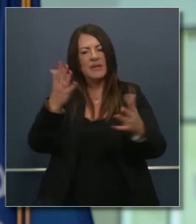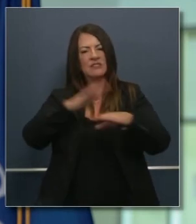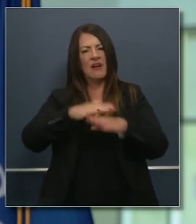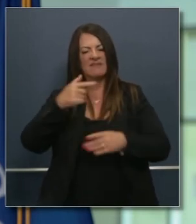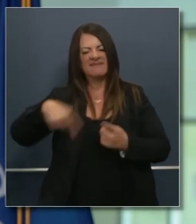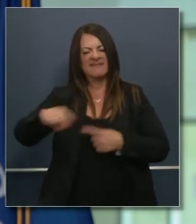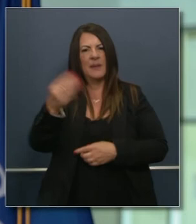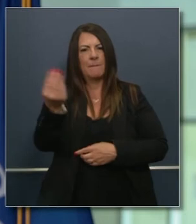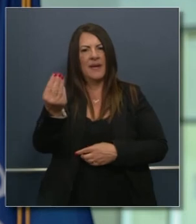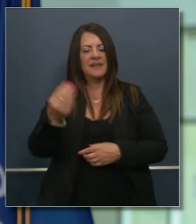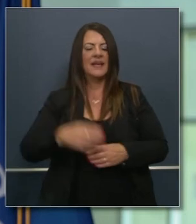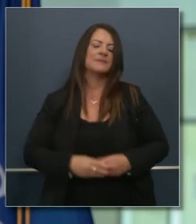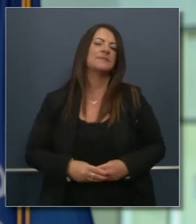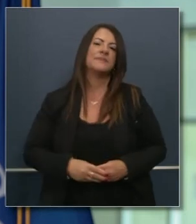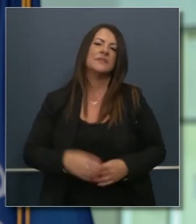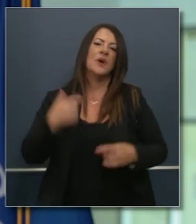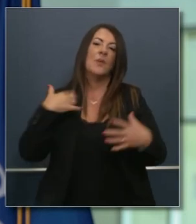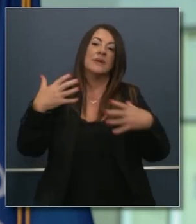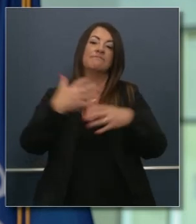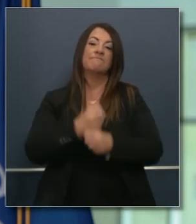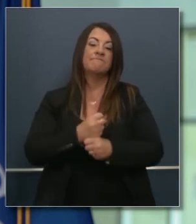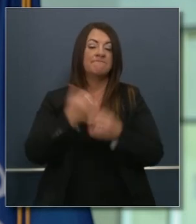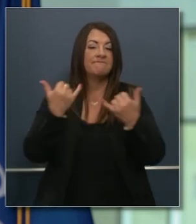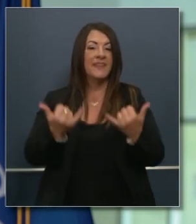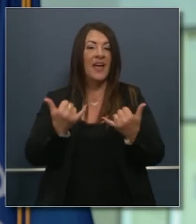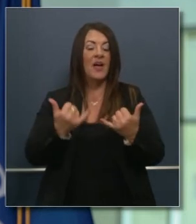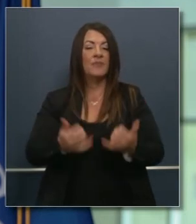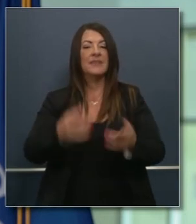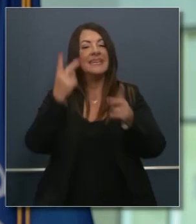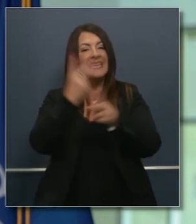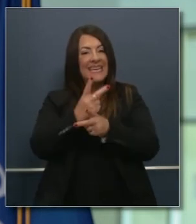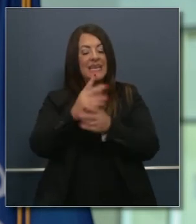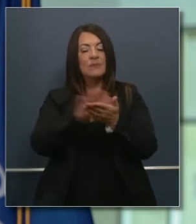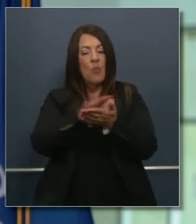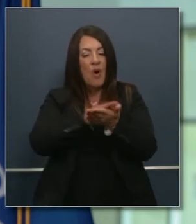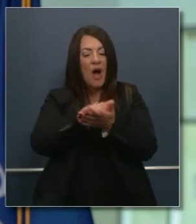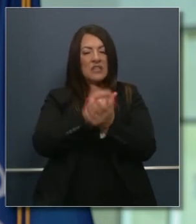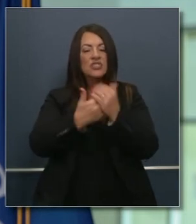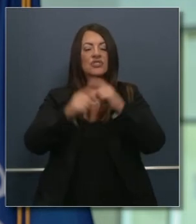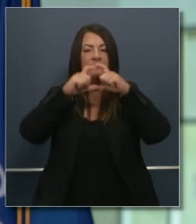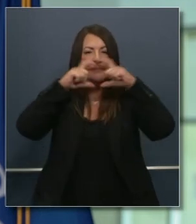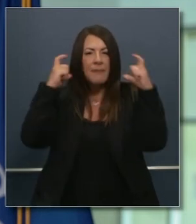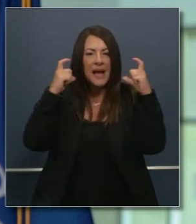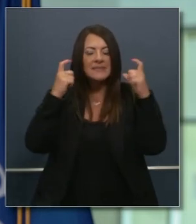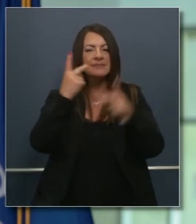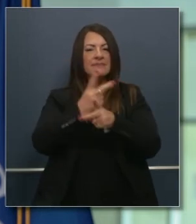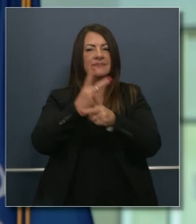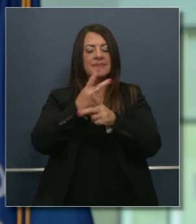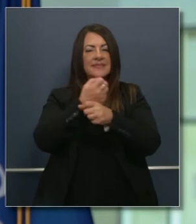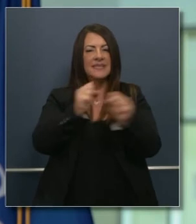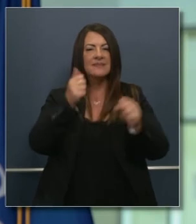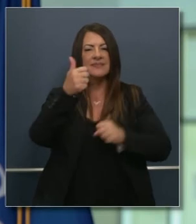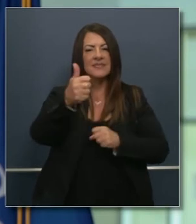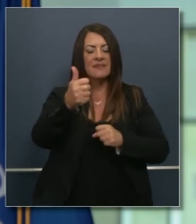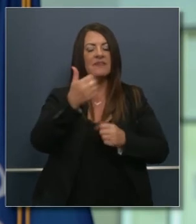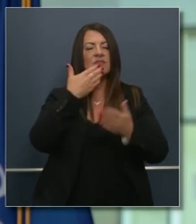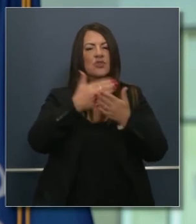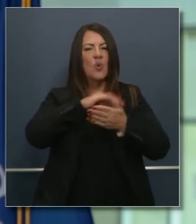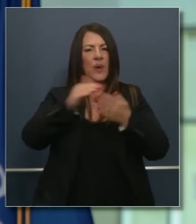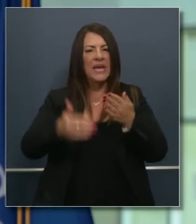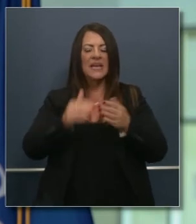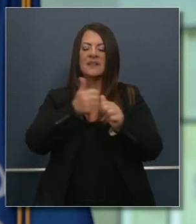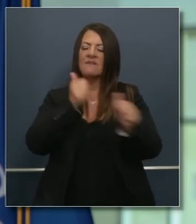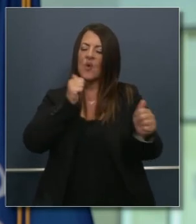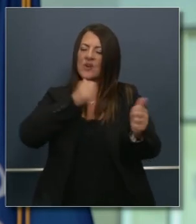data que nos permitirá avanzar con nuestra causa y con eso pues espero que sigan con su buena higiene con su máscara